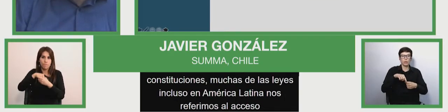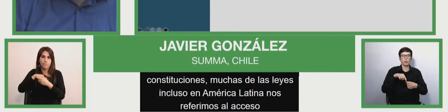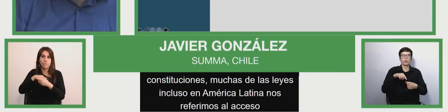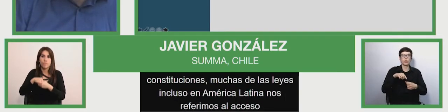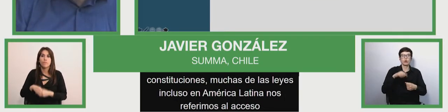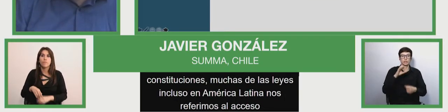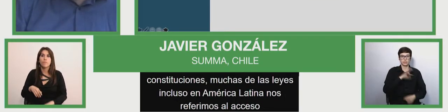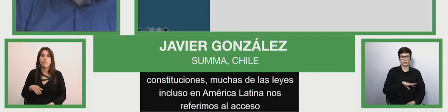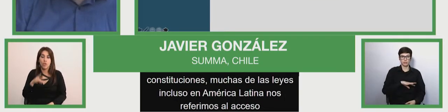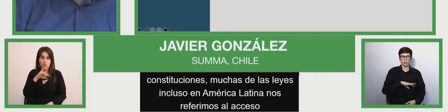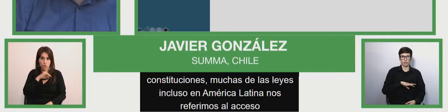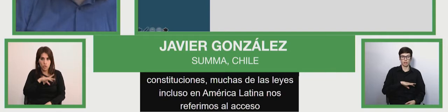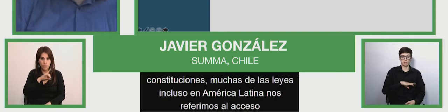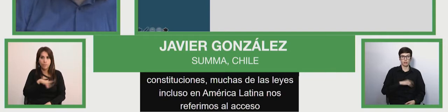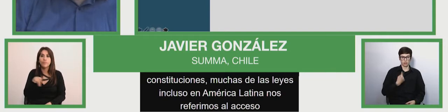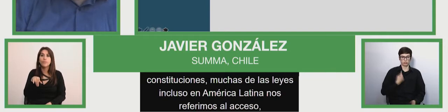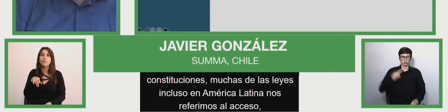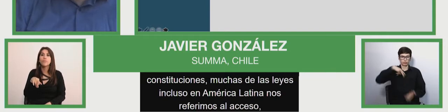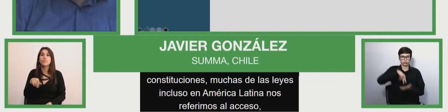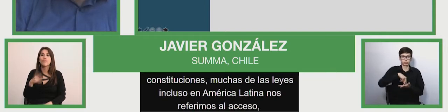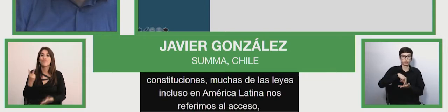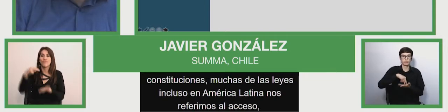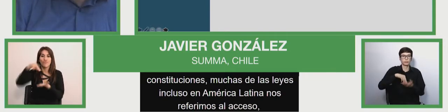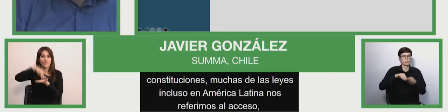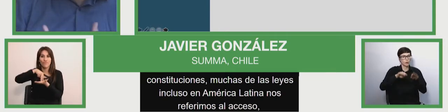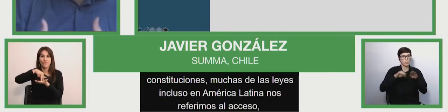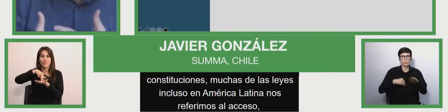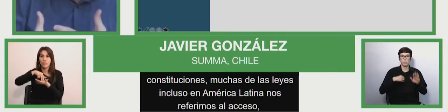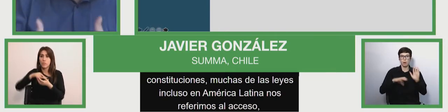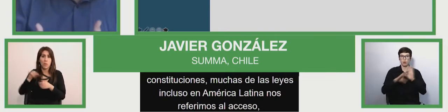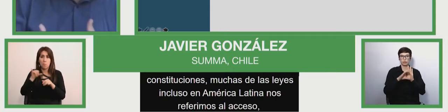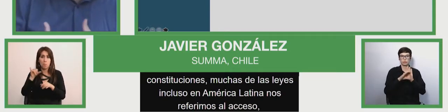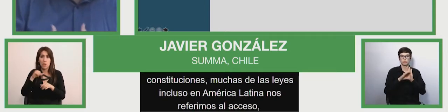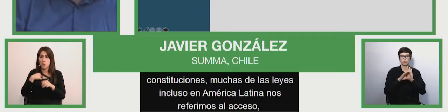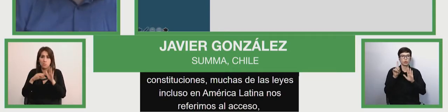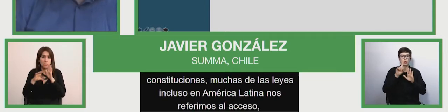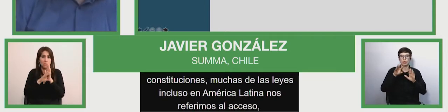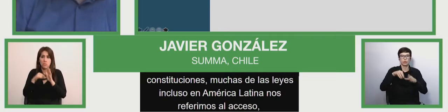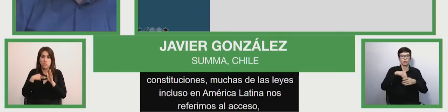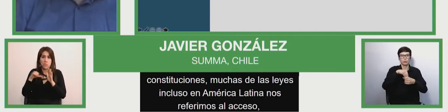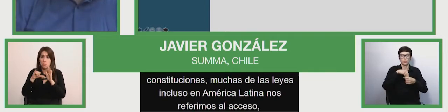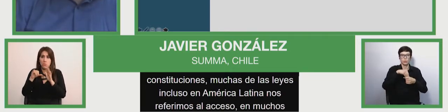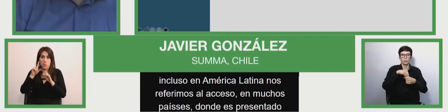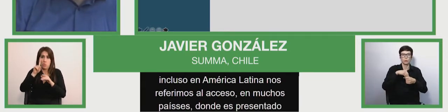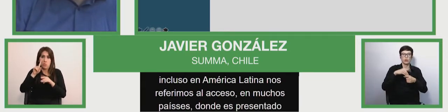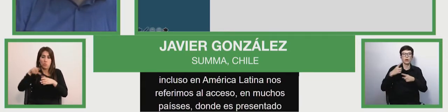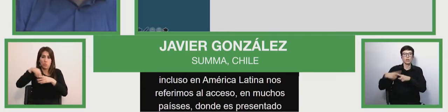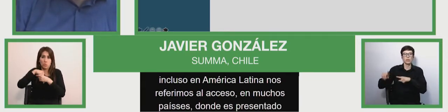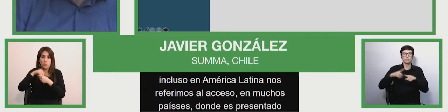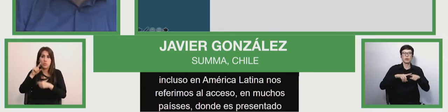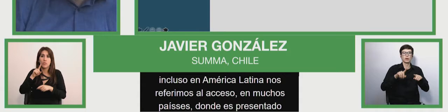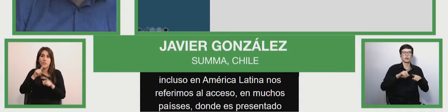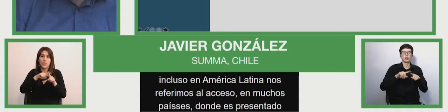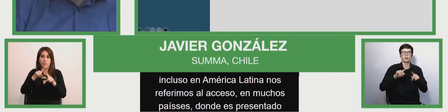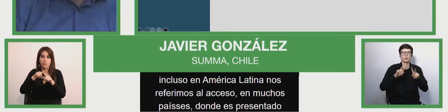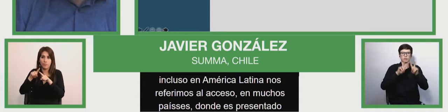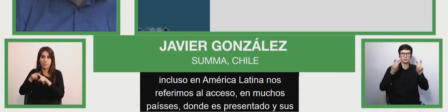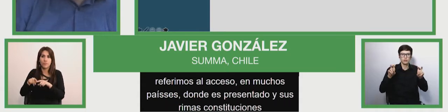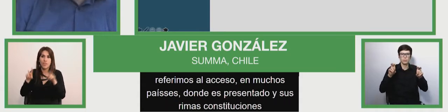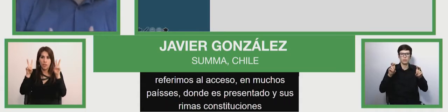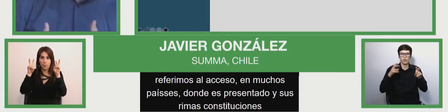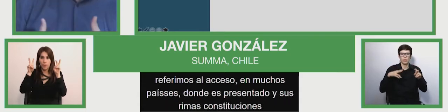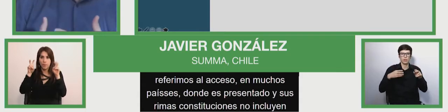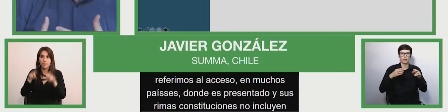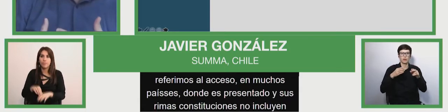sentado, digamos, en sus mismas constituciones, por ejemplo, no incluyen las otras dimensiones que constituyen el derecho a la educación.